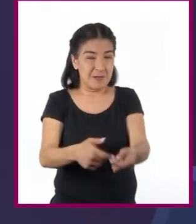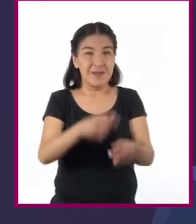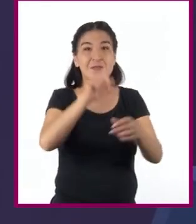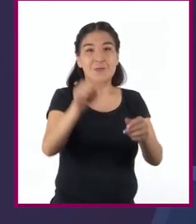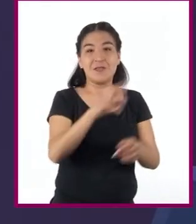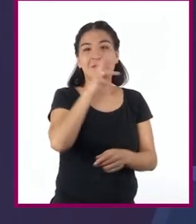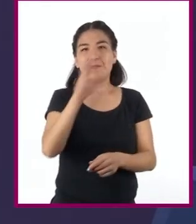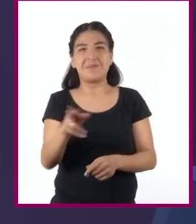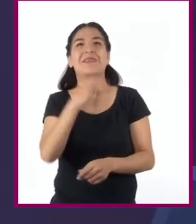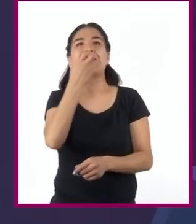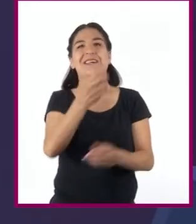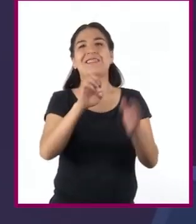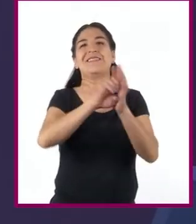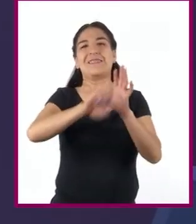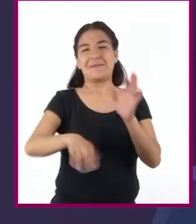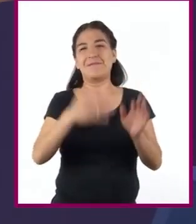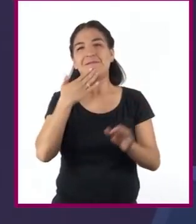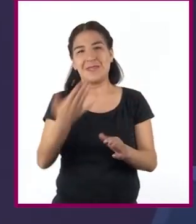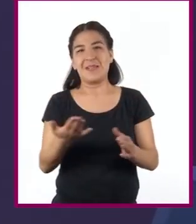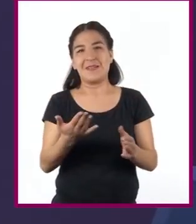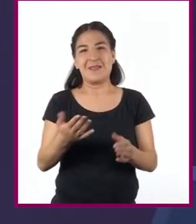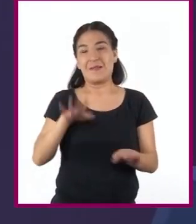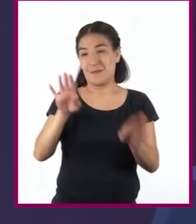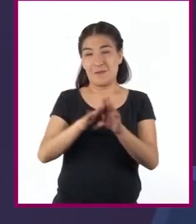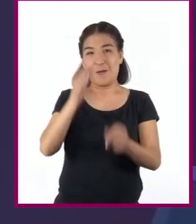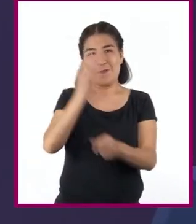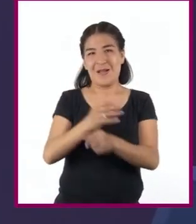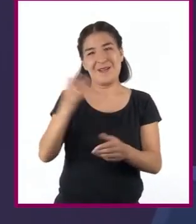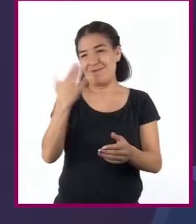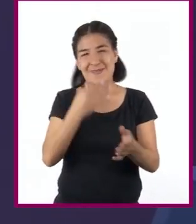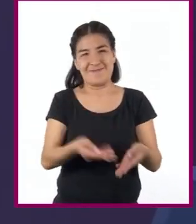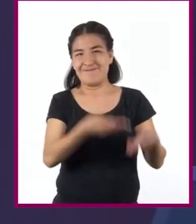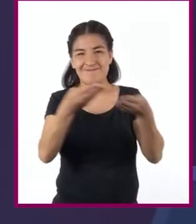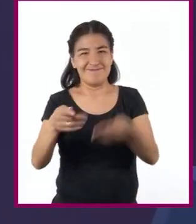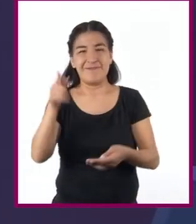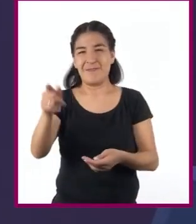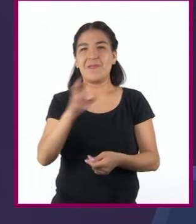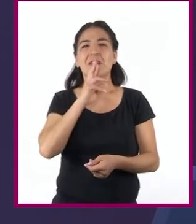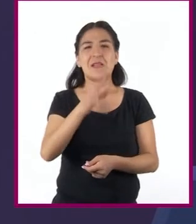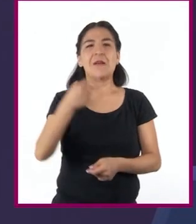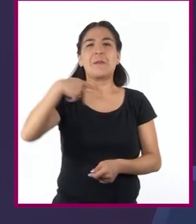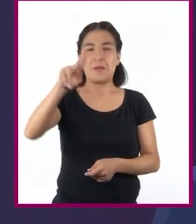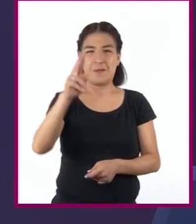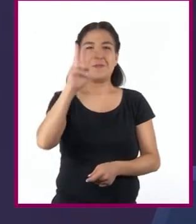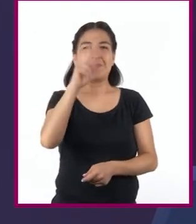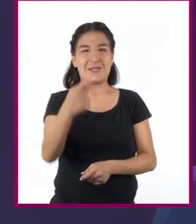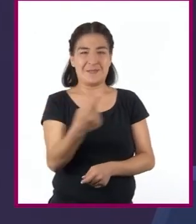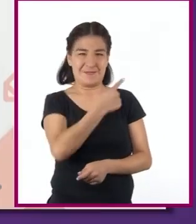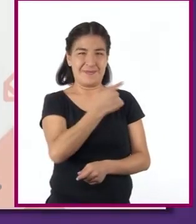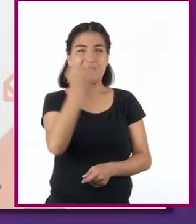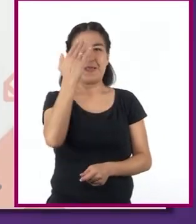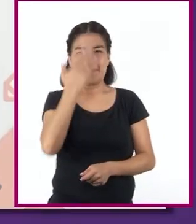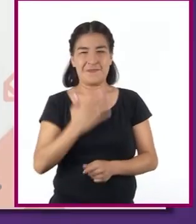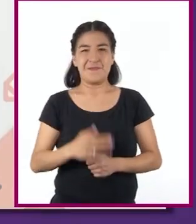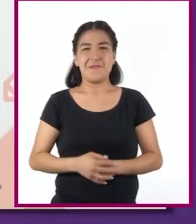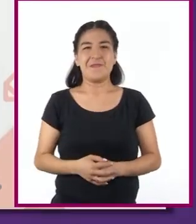buen ejemplo. Obviamente no tenemos a la mano tus resultados pero observemos esta imagen.